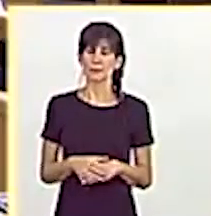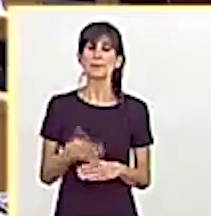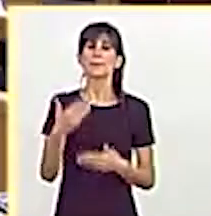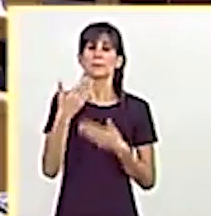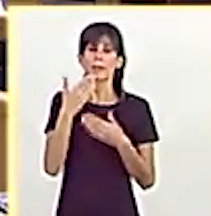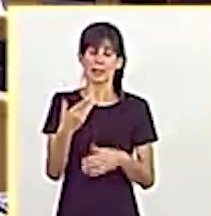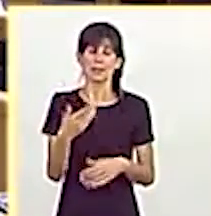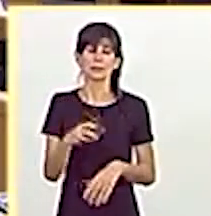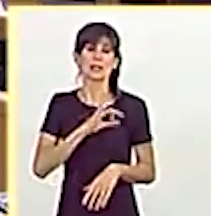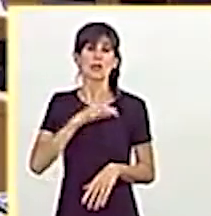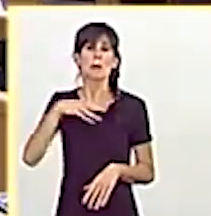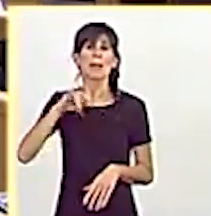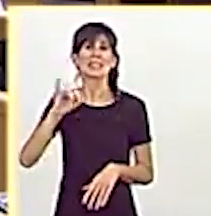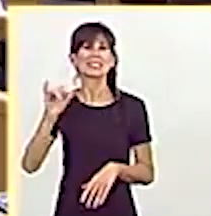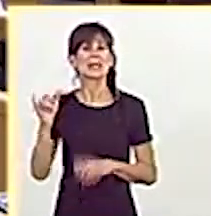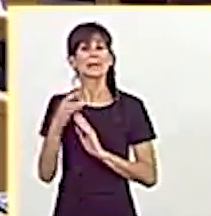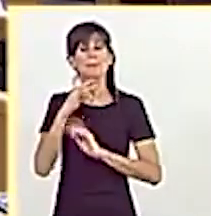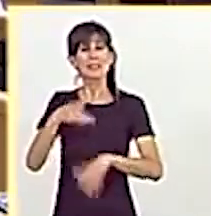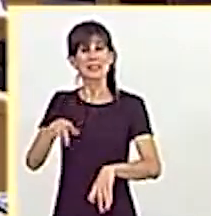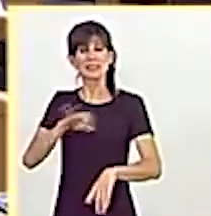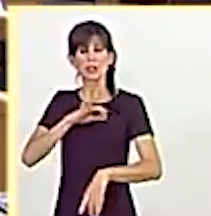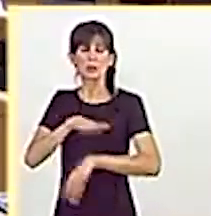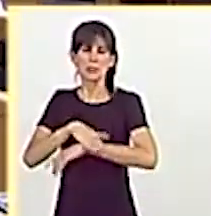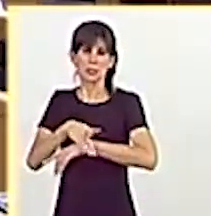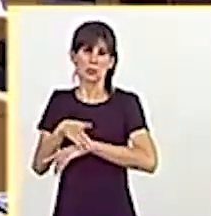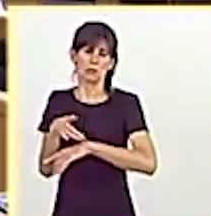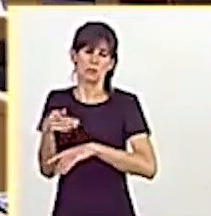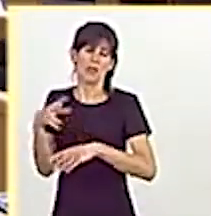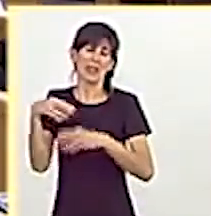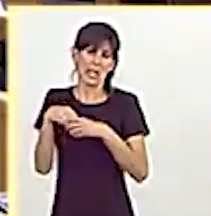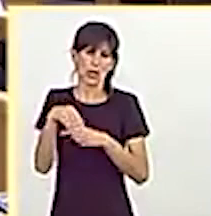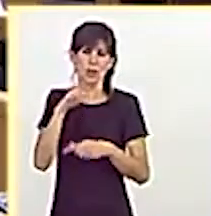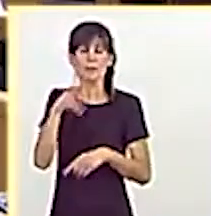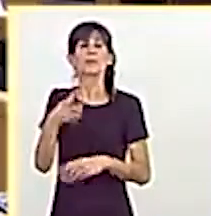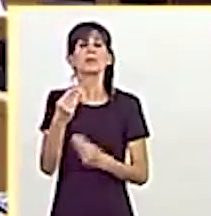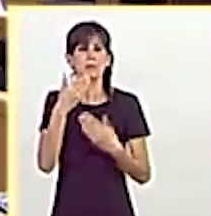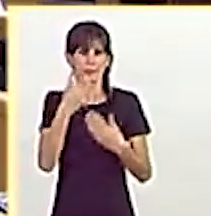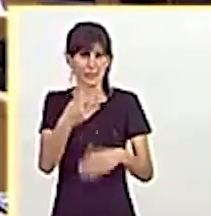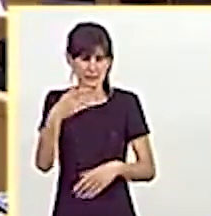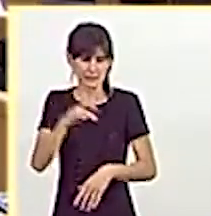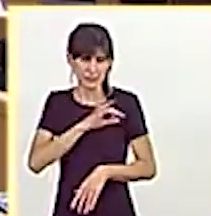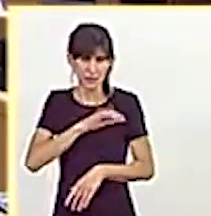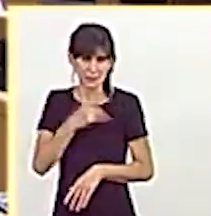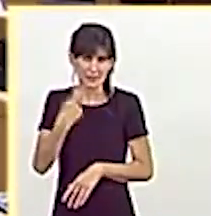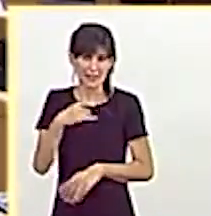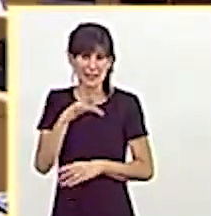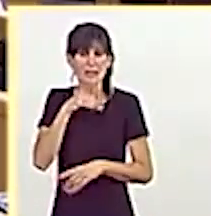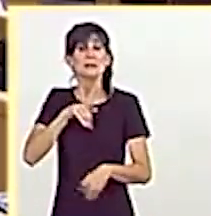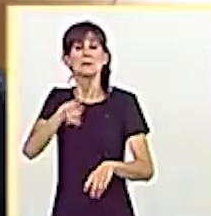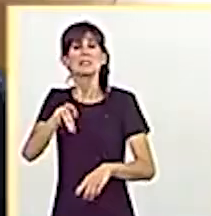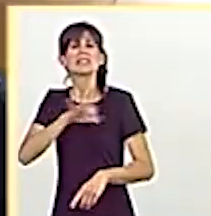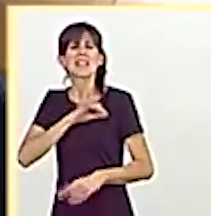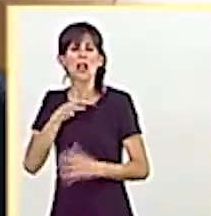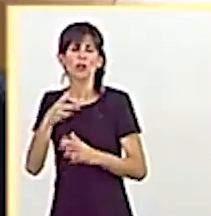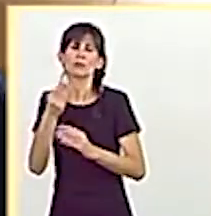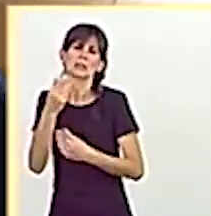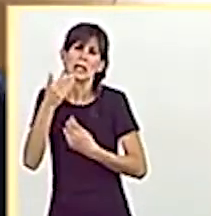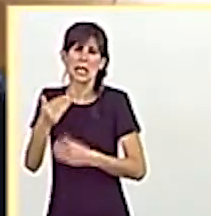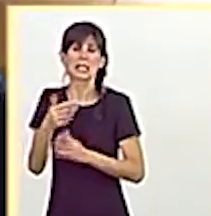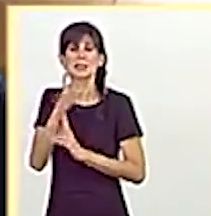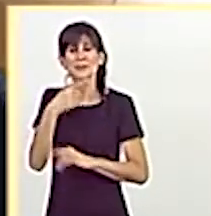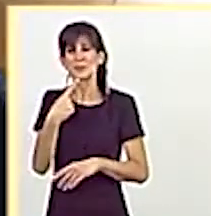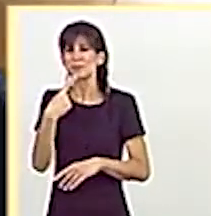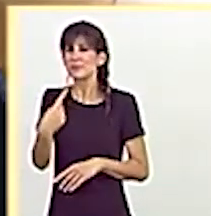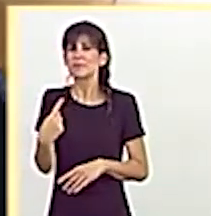senador Masí. Señor ministro de Interior. Muchas gracias, señora presidenta. Senador Masí, muchas gracias. Referirle en cuanto al